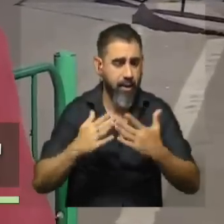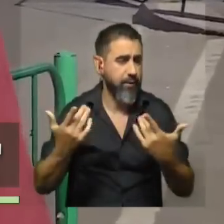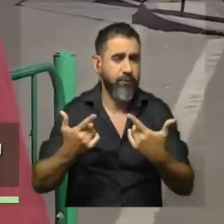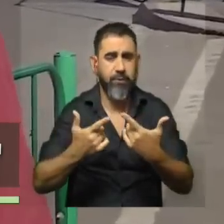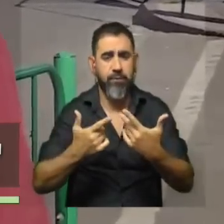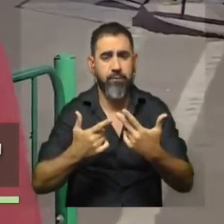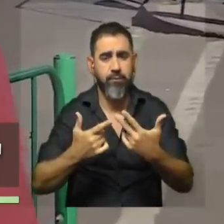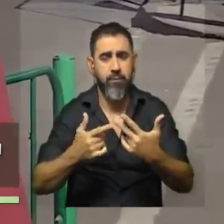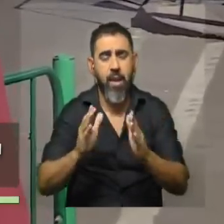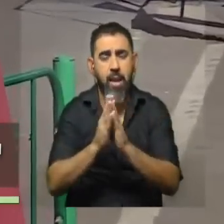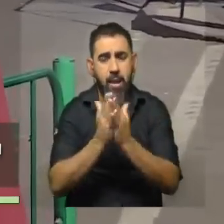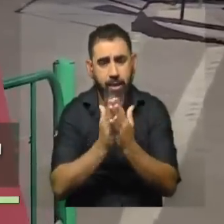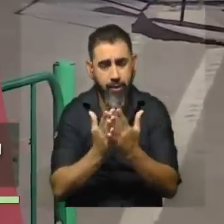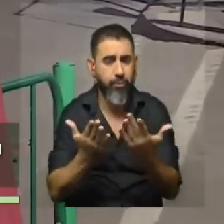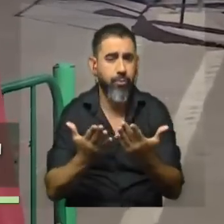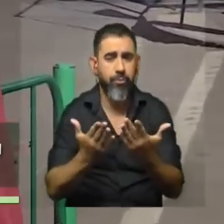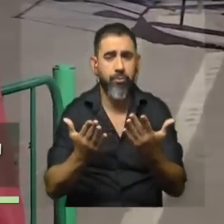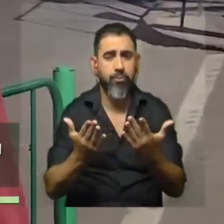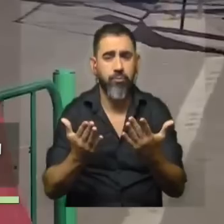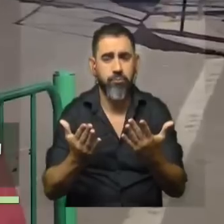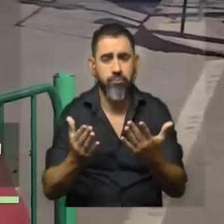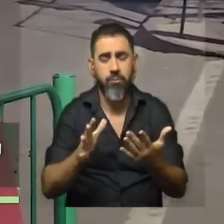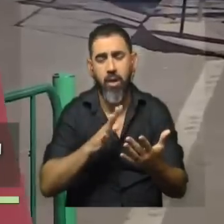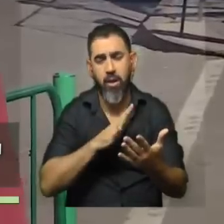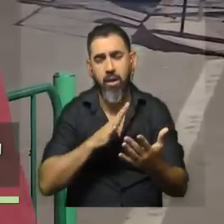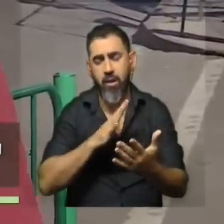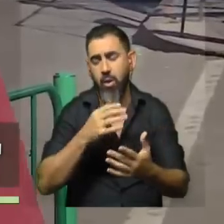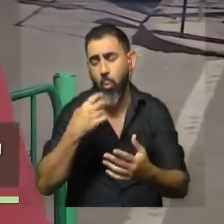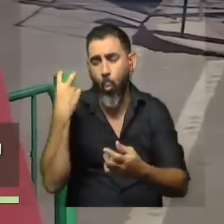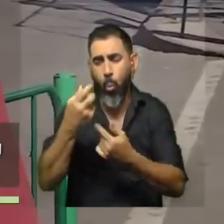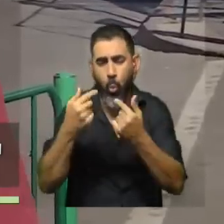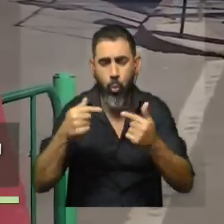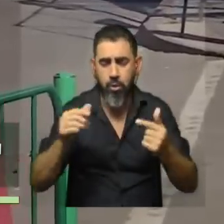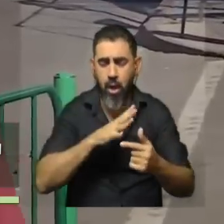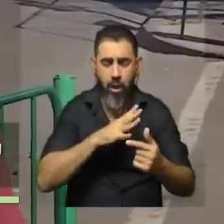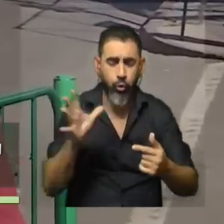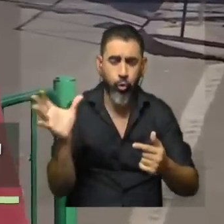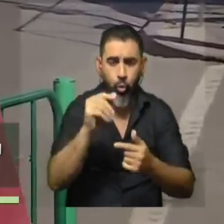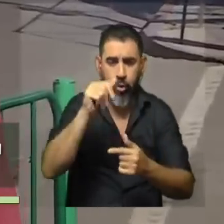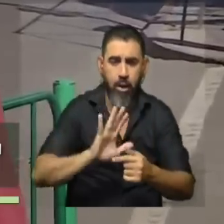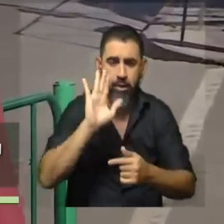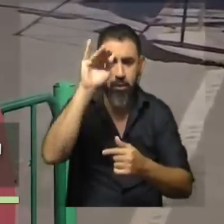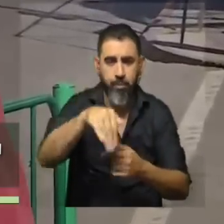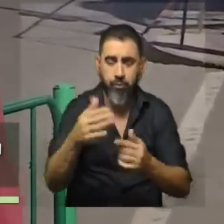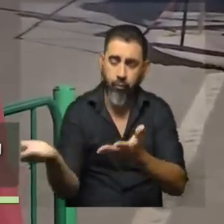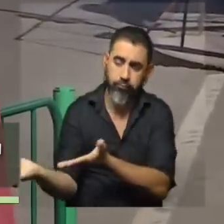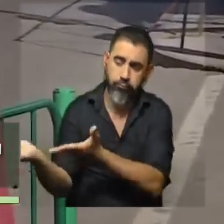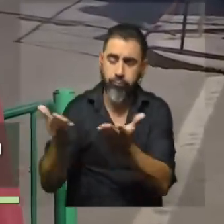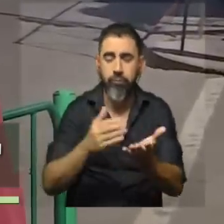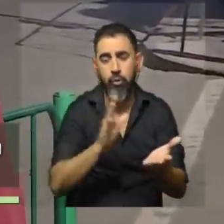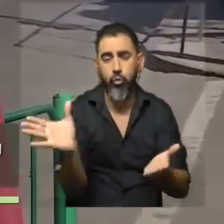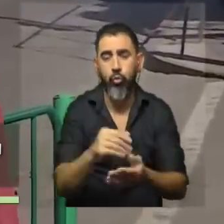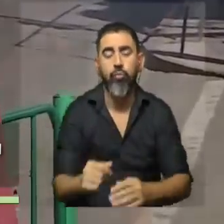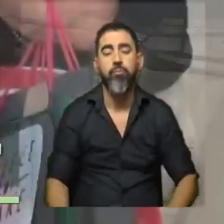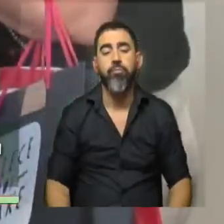este, libros, hay, el rubro que busques acá en Paso Melino está, así que pueden venir, están invitados.